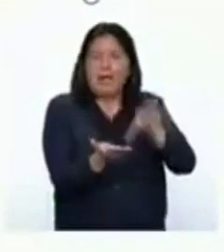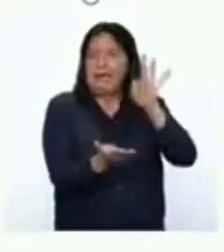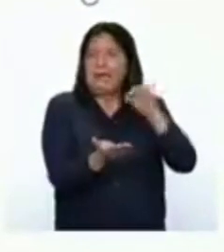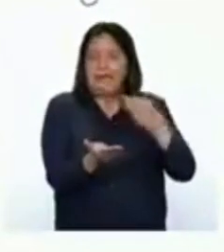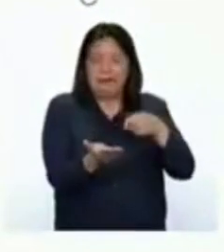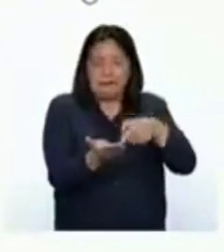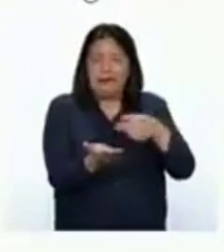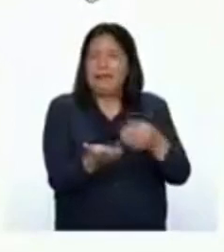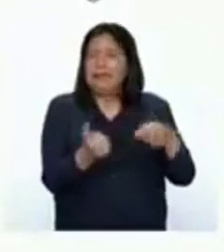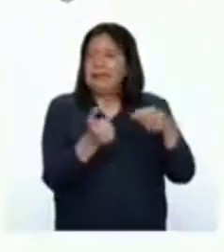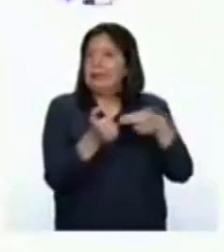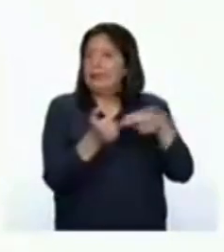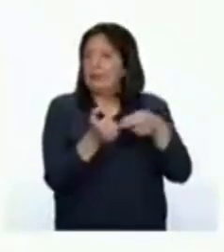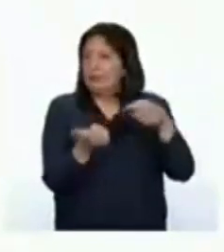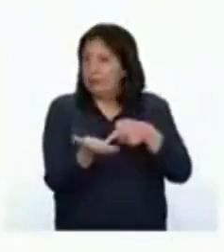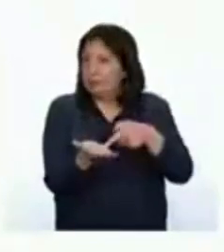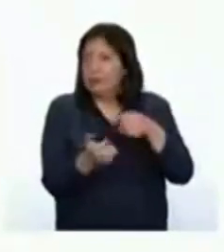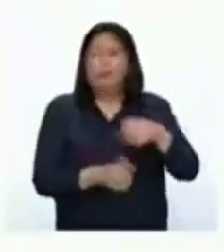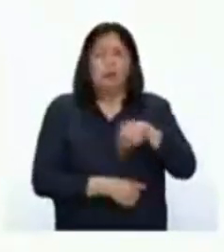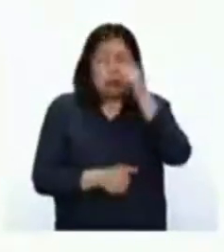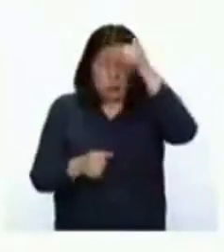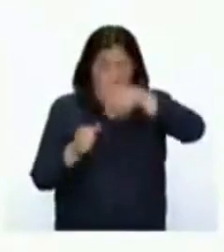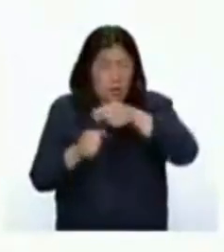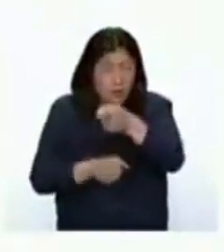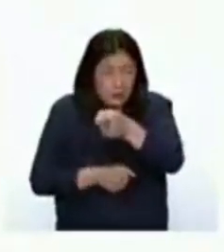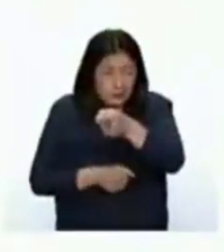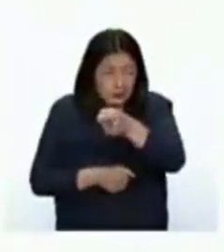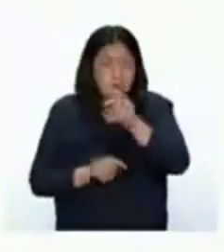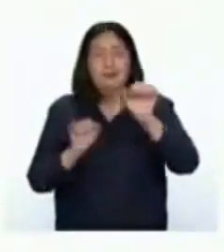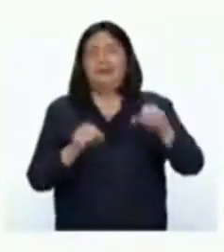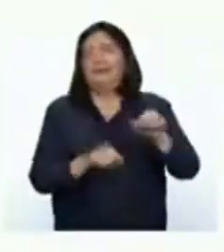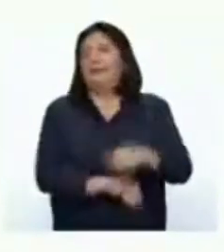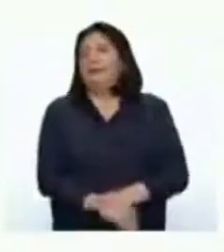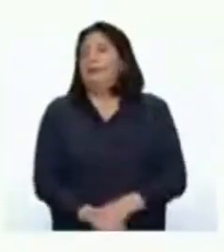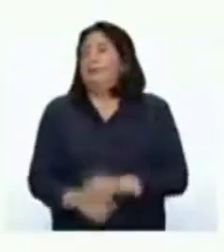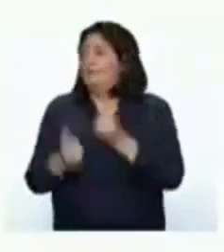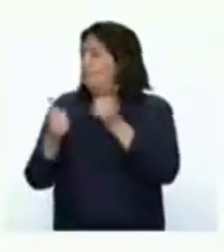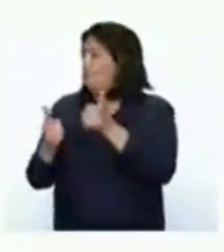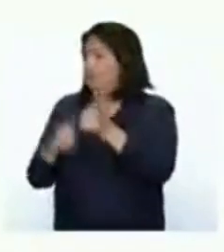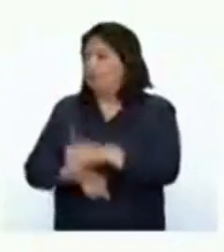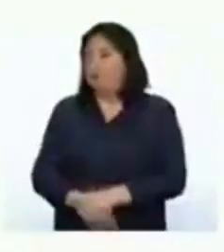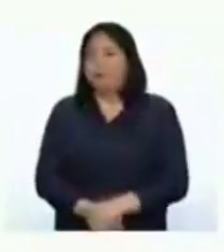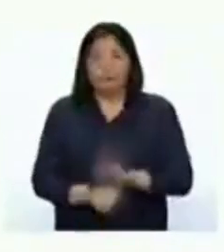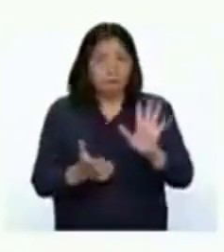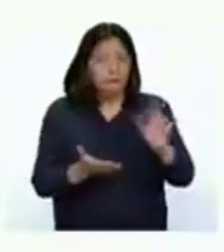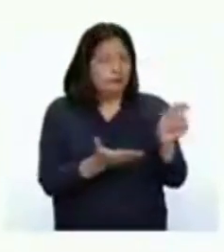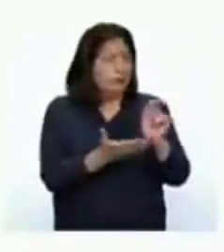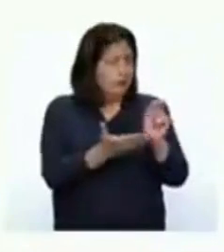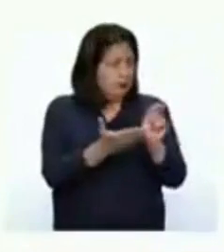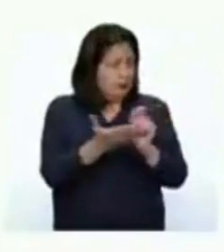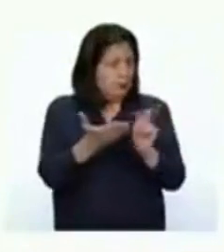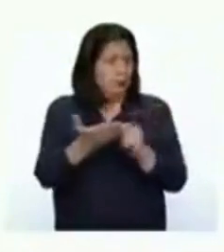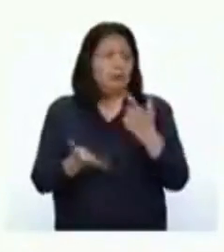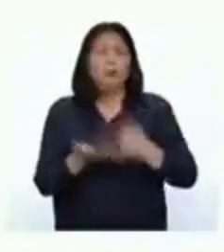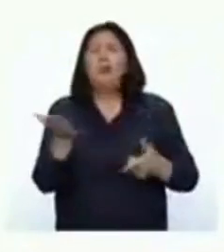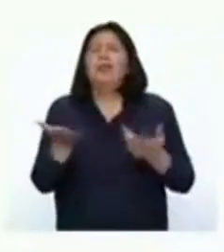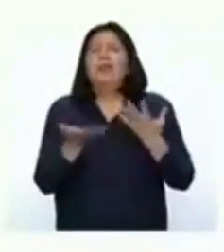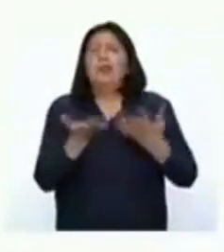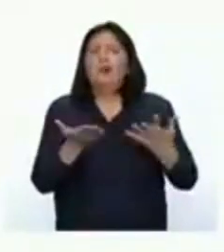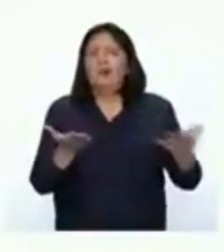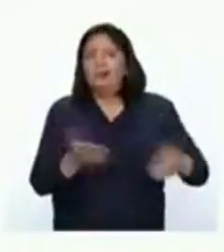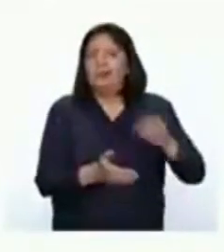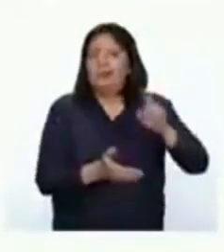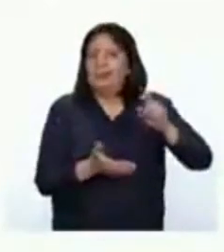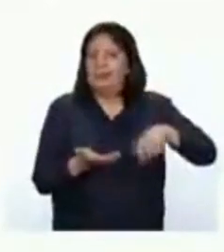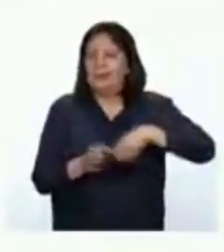alimentos ricos en hierro. ¿Recuerdas cuáles son? ¡Sí! ¡Genial! Anota cuáles son los ingredientes e